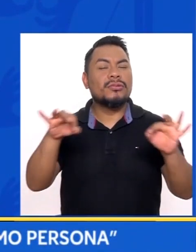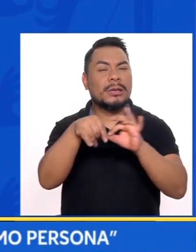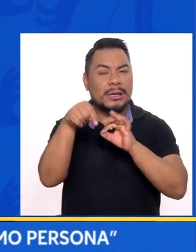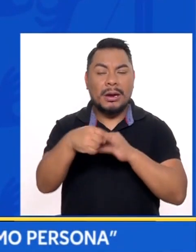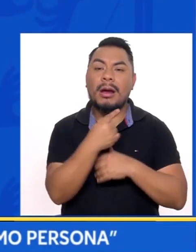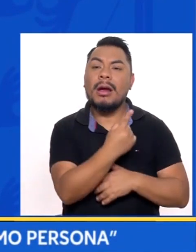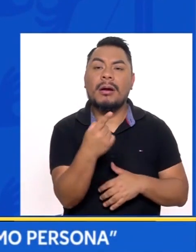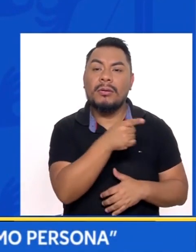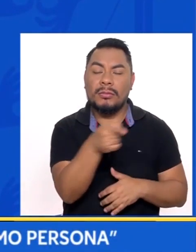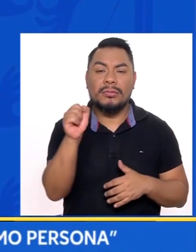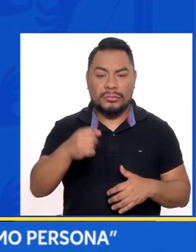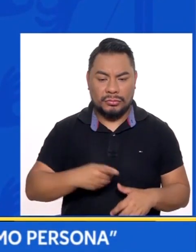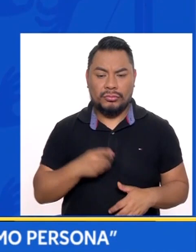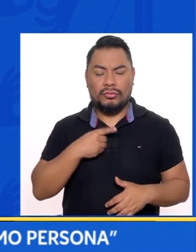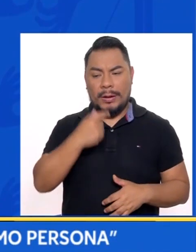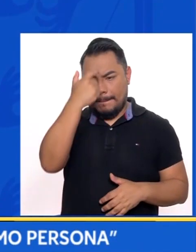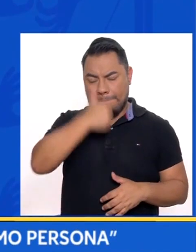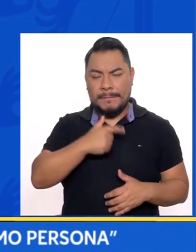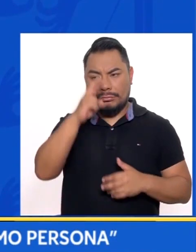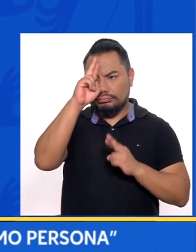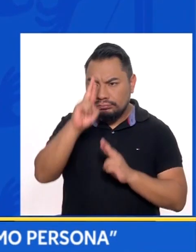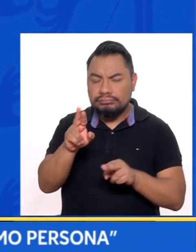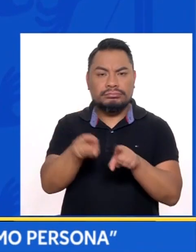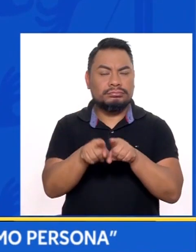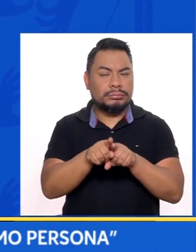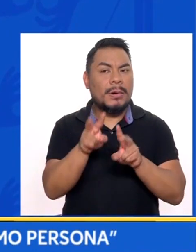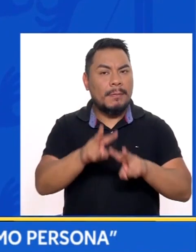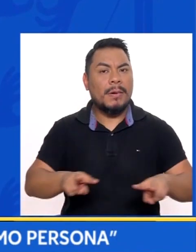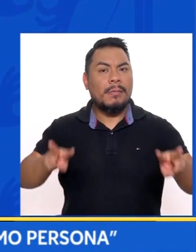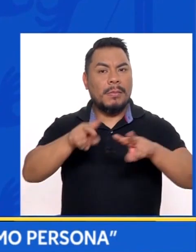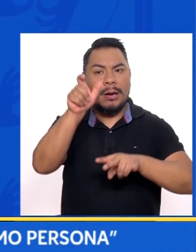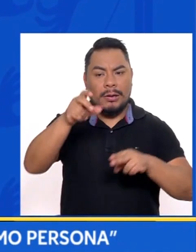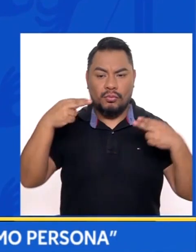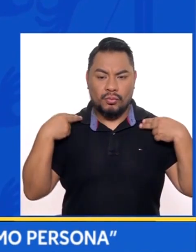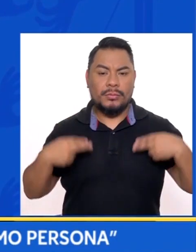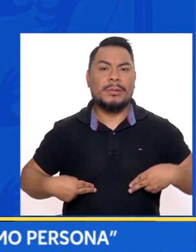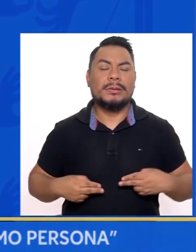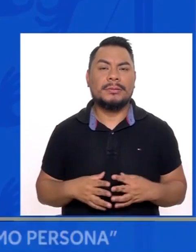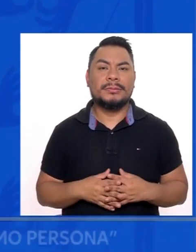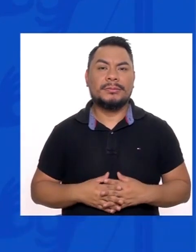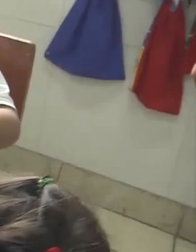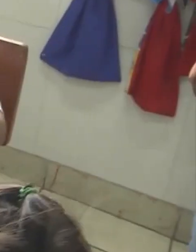es que cada uno sea digno como persona Sea dignificado como ser humano